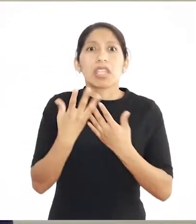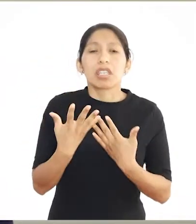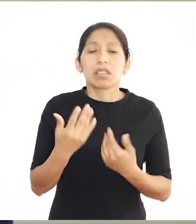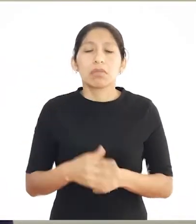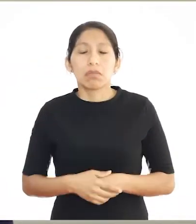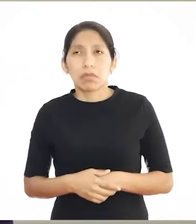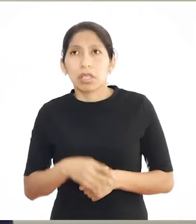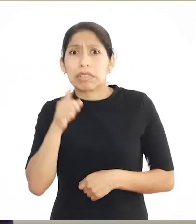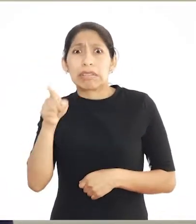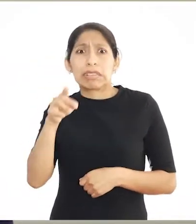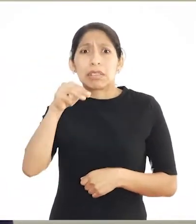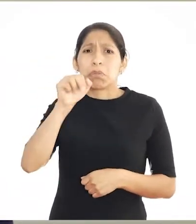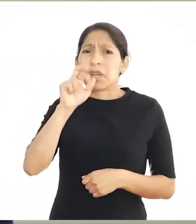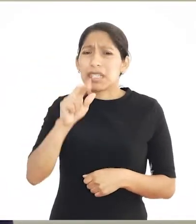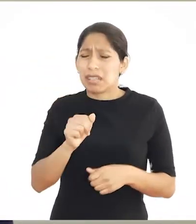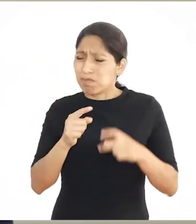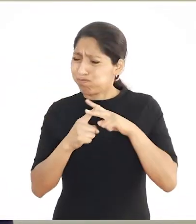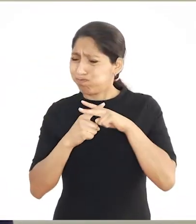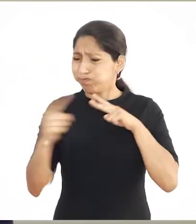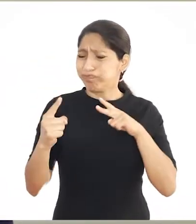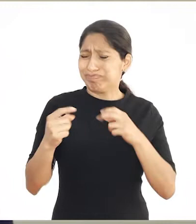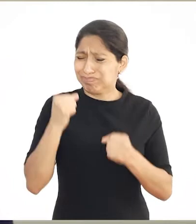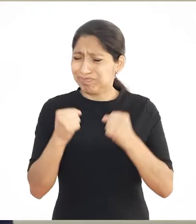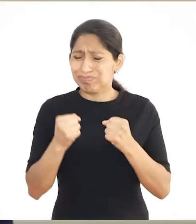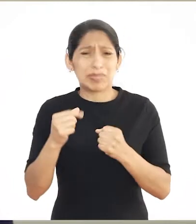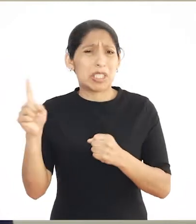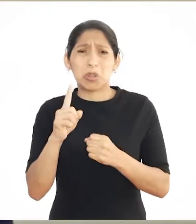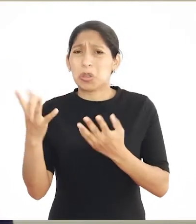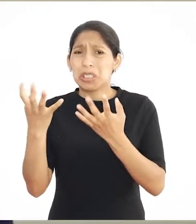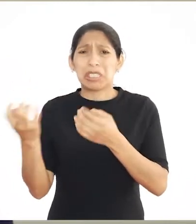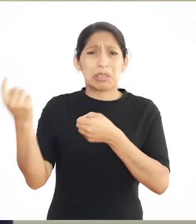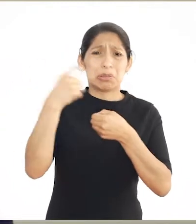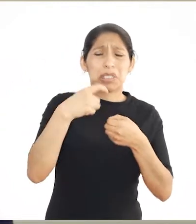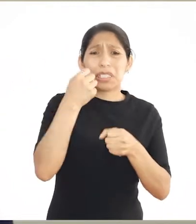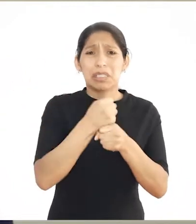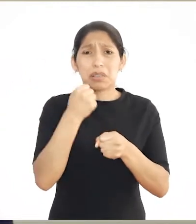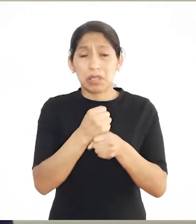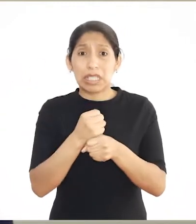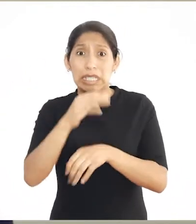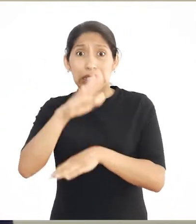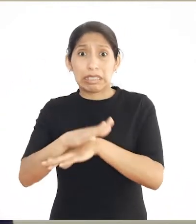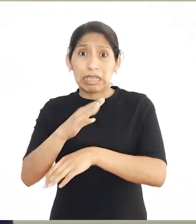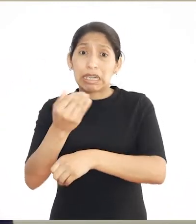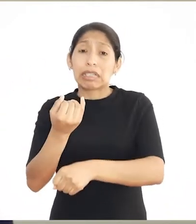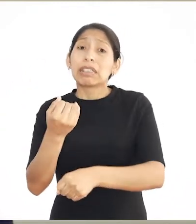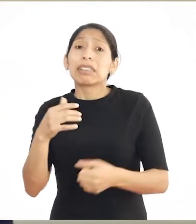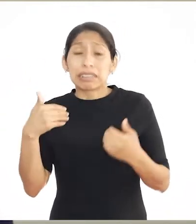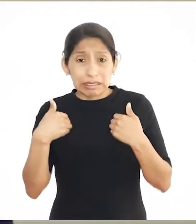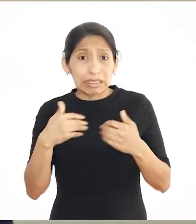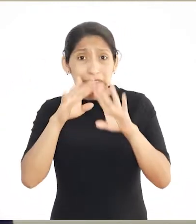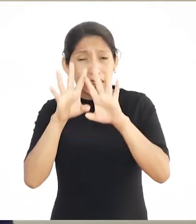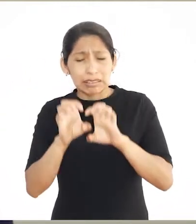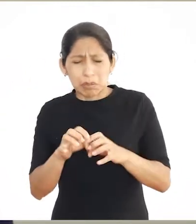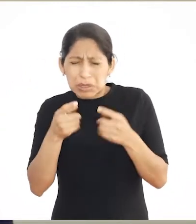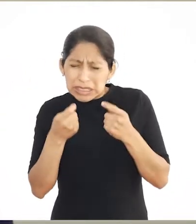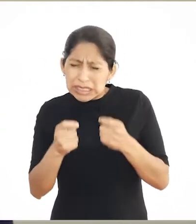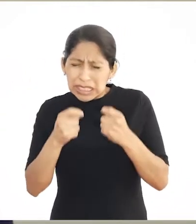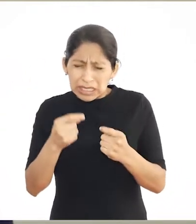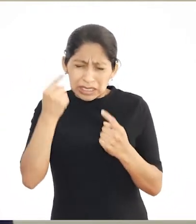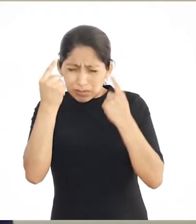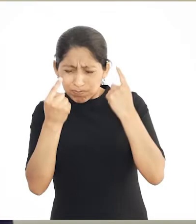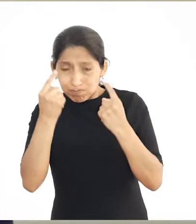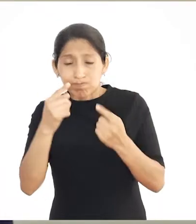María sale corriendo. No quiere regresar más al trabajo. Por la tarde tiene un examen importante. Así que trata de